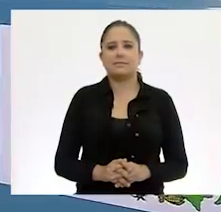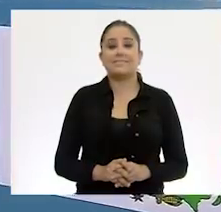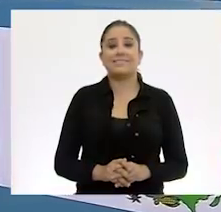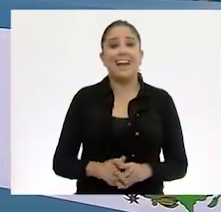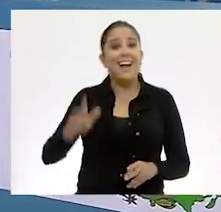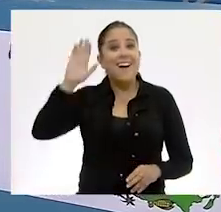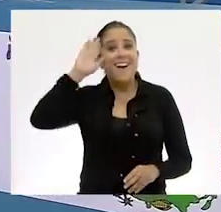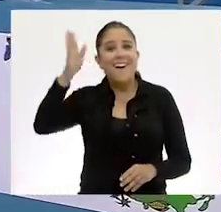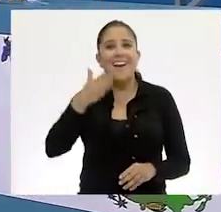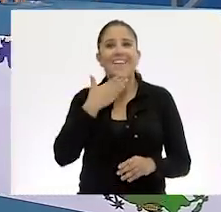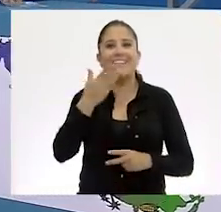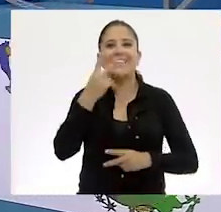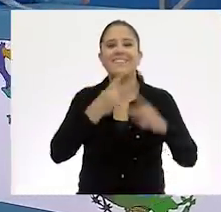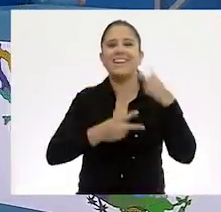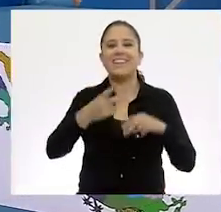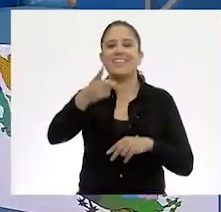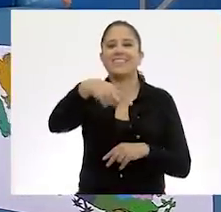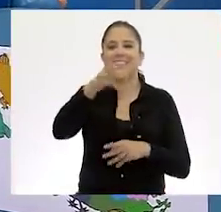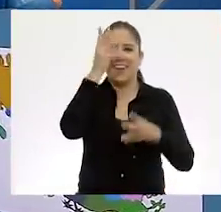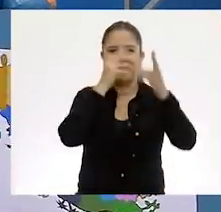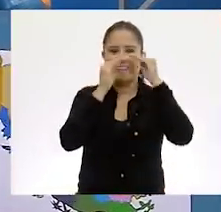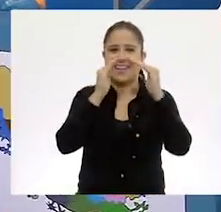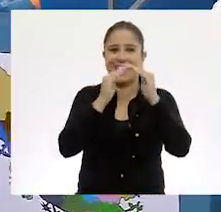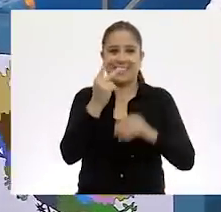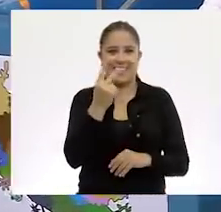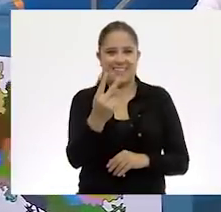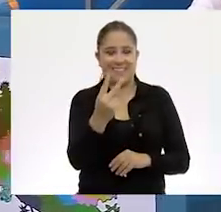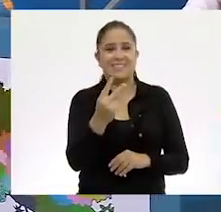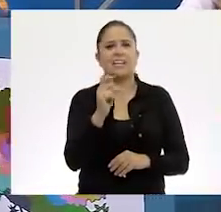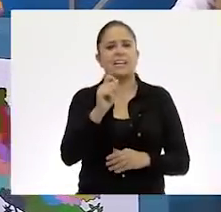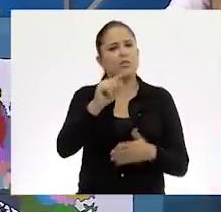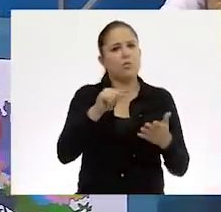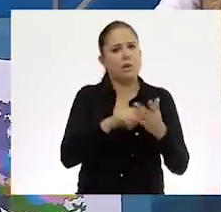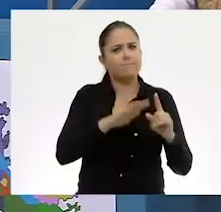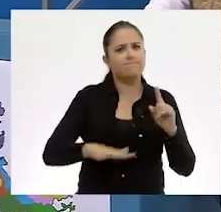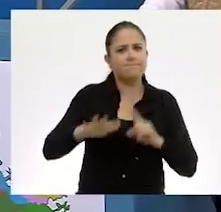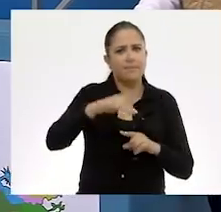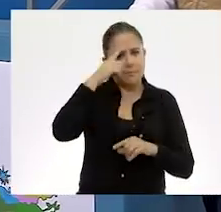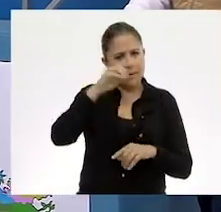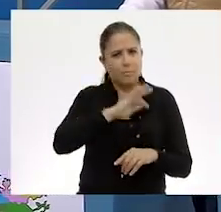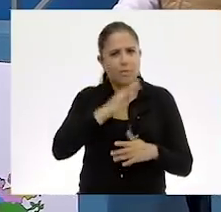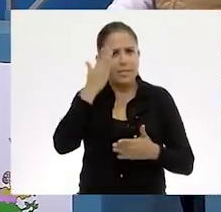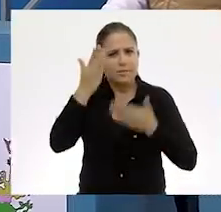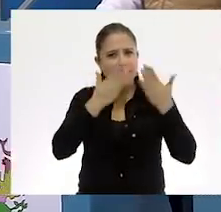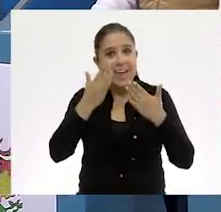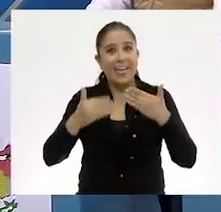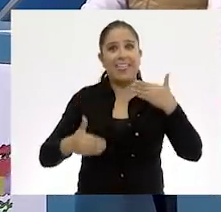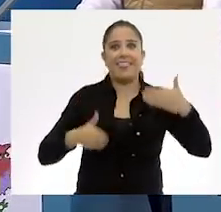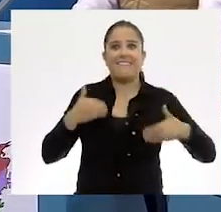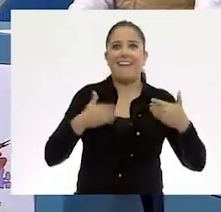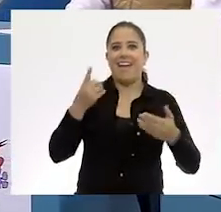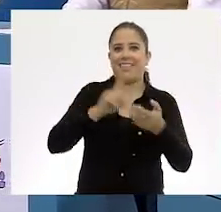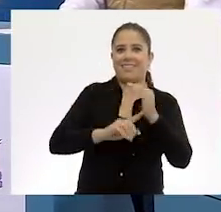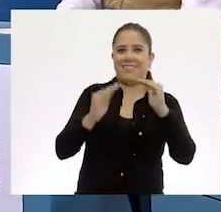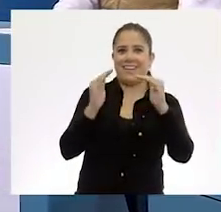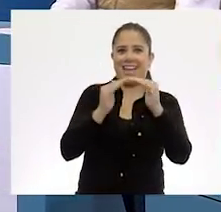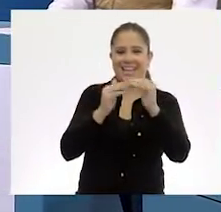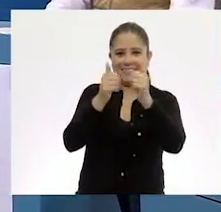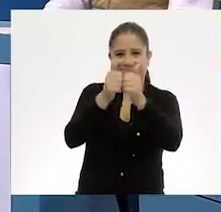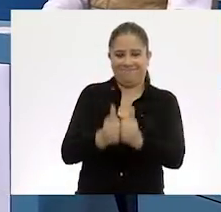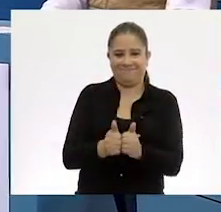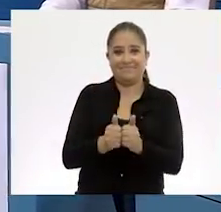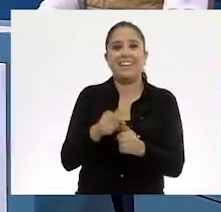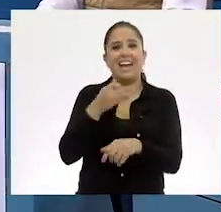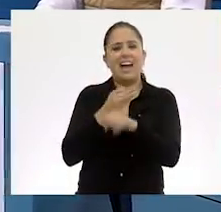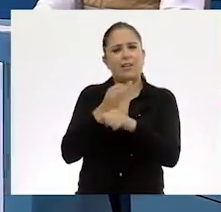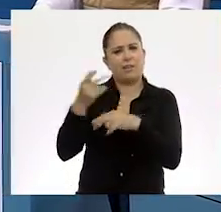Hola, les damos la bienvenida a Aprende en Casa 2, un espacio en el que vamos a poder estudiar y divertirnos desde nuestros hogares. Y hoy para esto